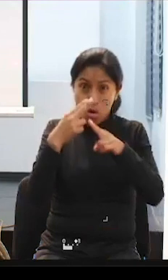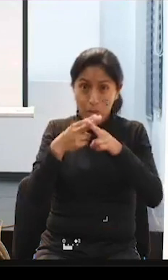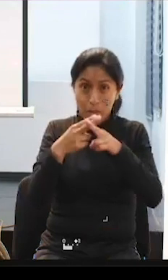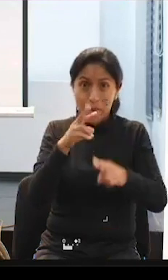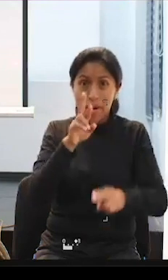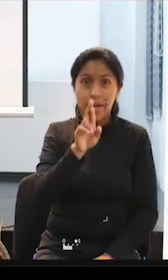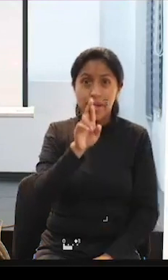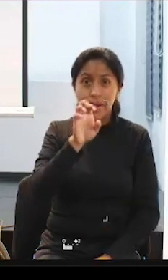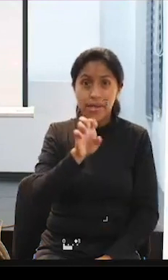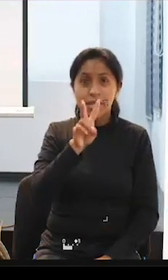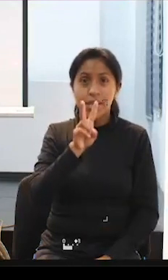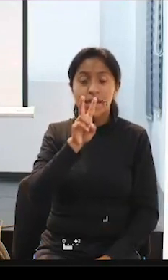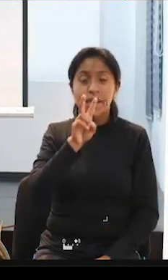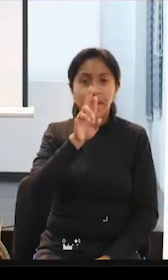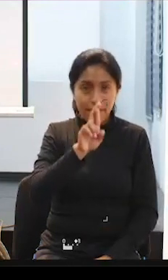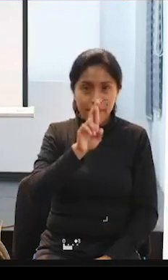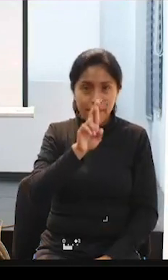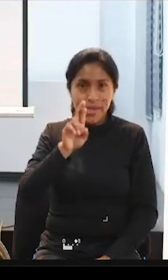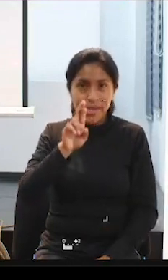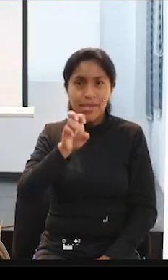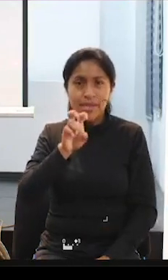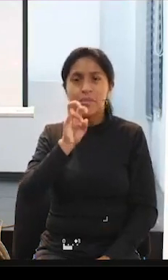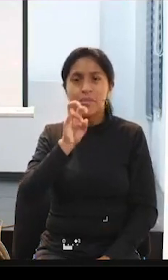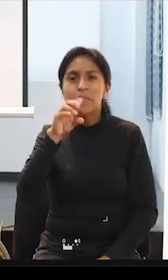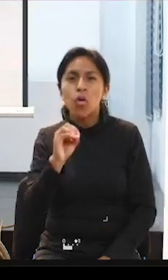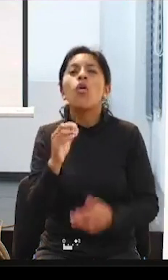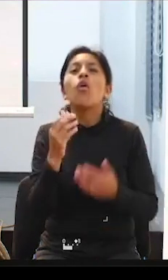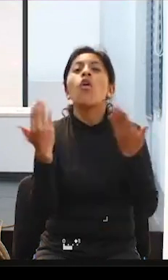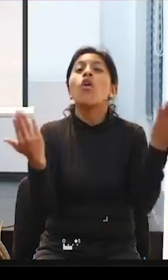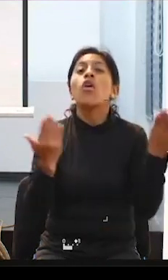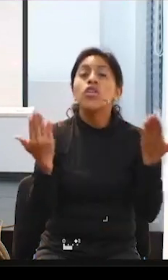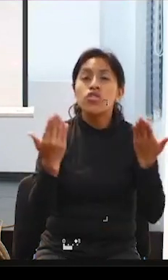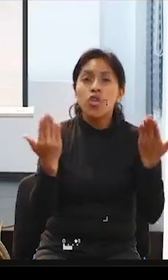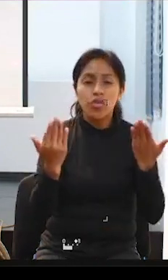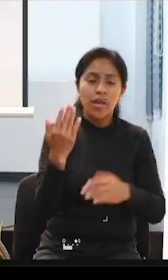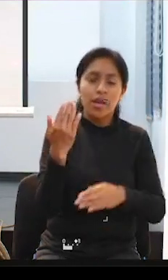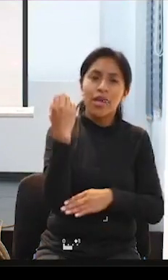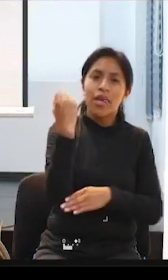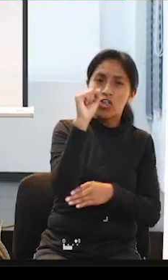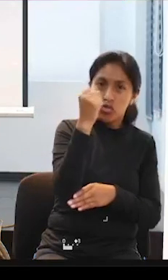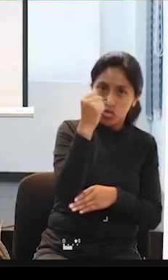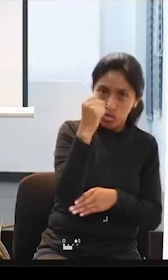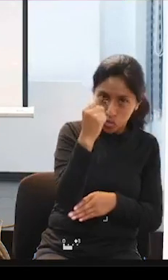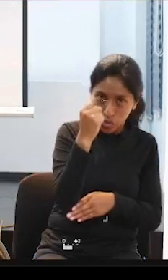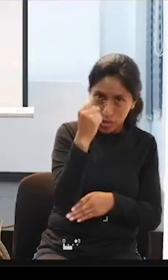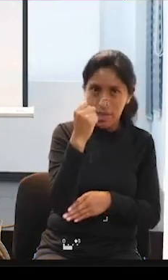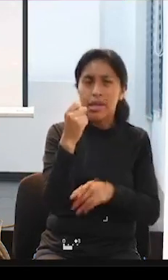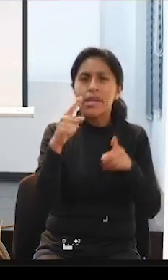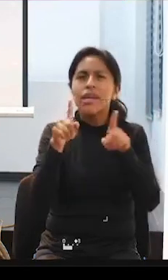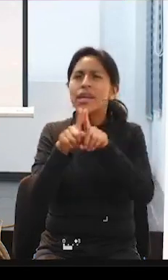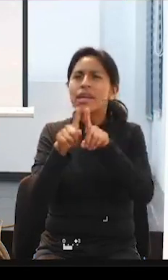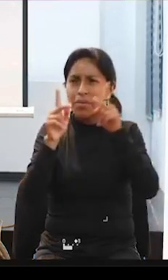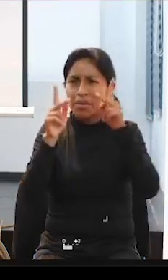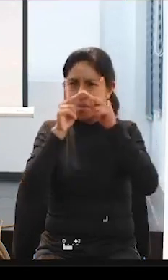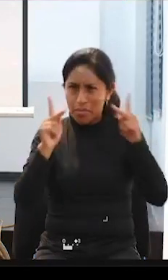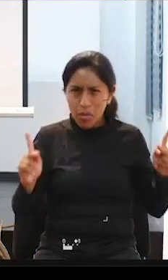independiente, uno en Sucre, que se llama la Asociación Nueva Esperanza, y el otro en la Asociación Libertad en Potosí.